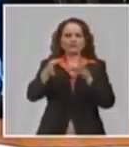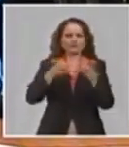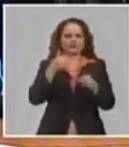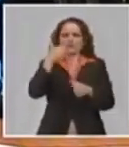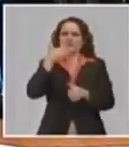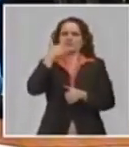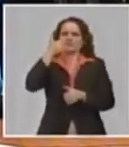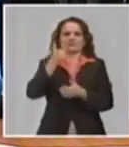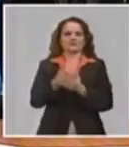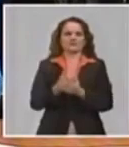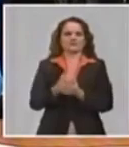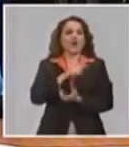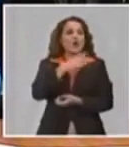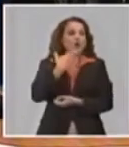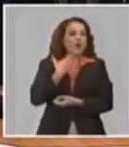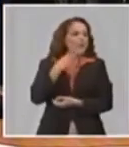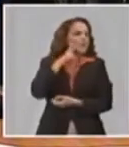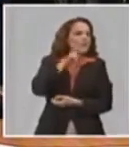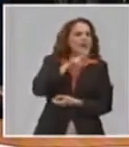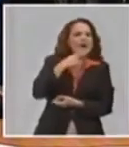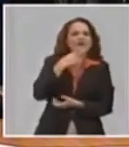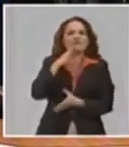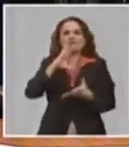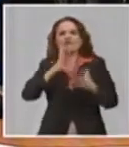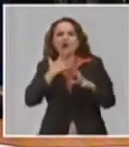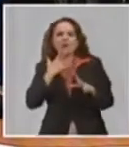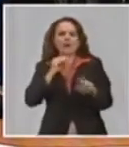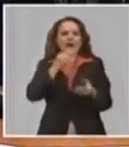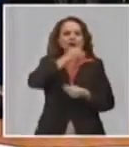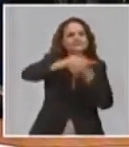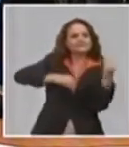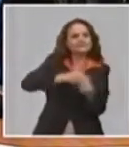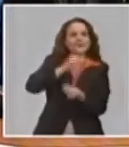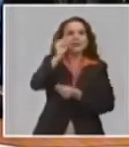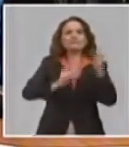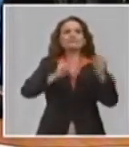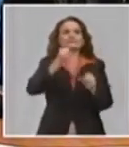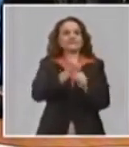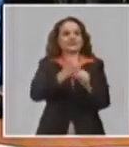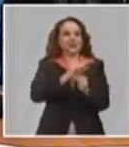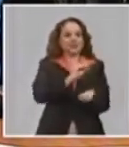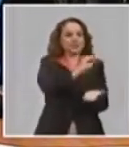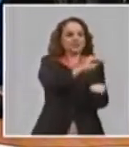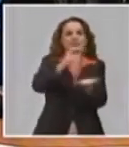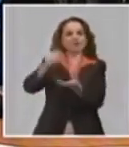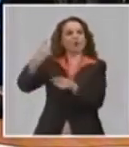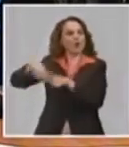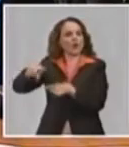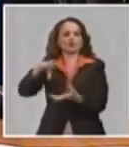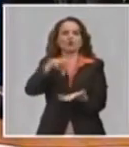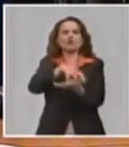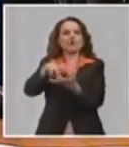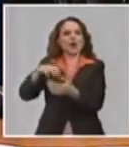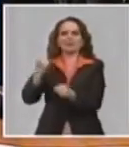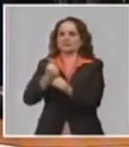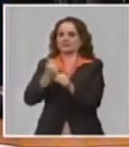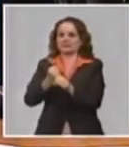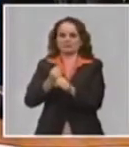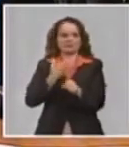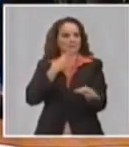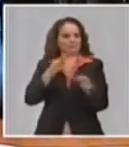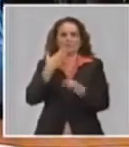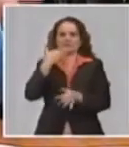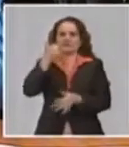en la búsqueda alternativa para reubicar a sus trabajadores. También el Ministerio de Comercio Interior